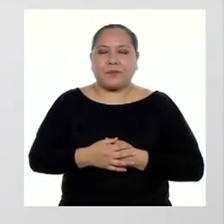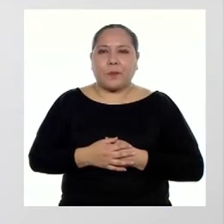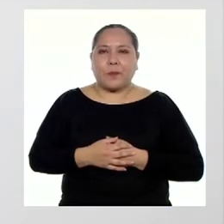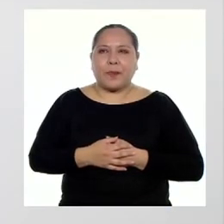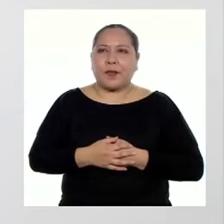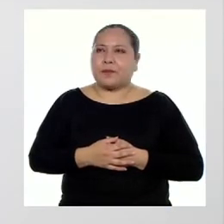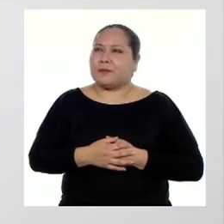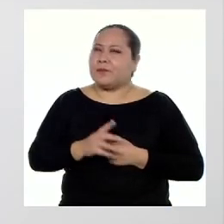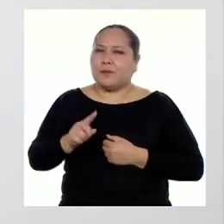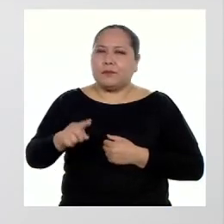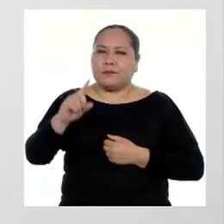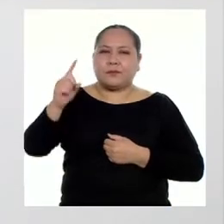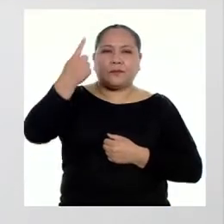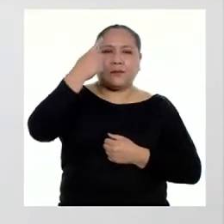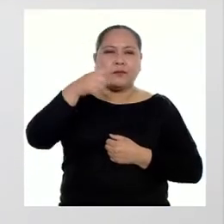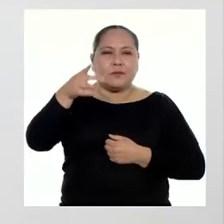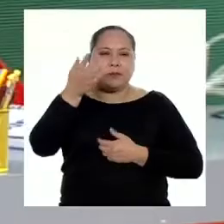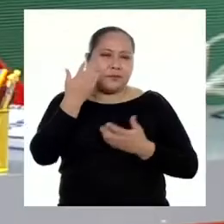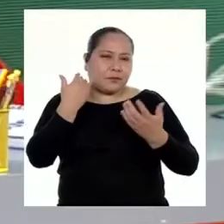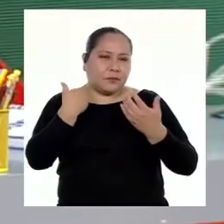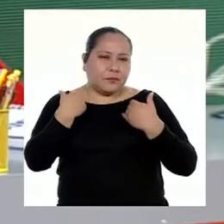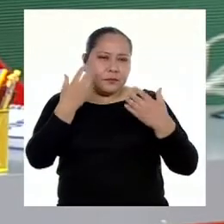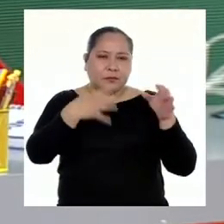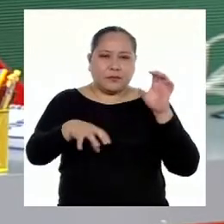¿Qué es lo primero que debemos hacer?